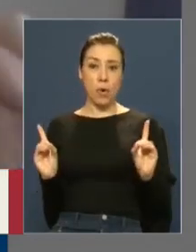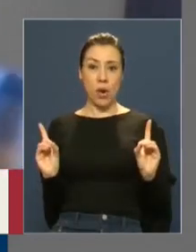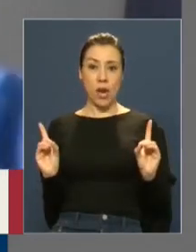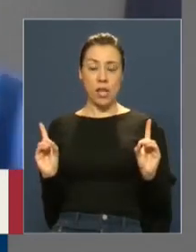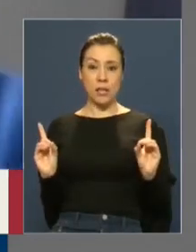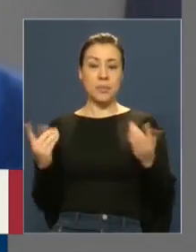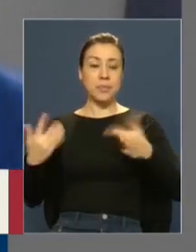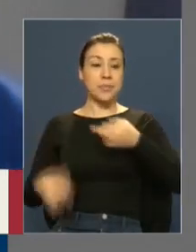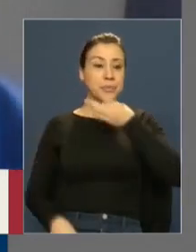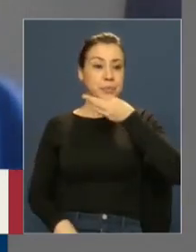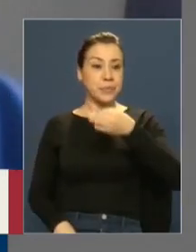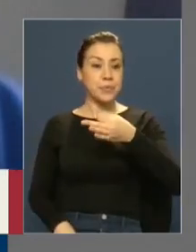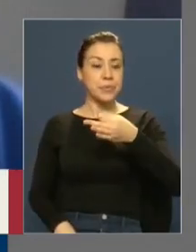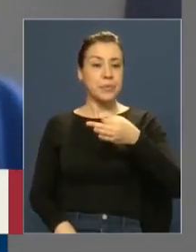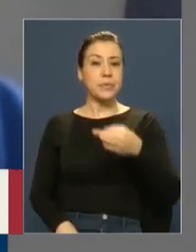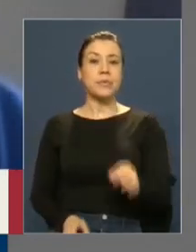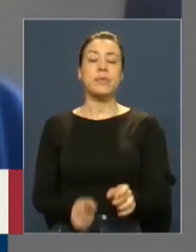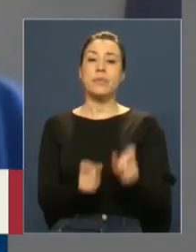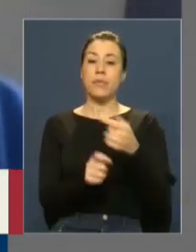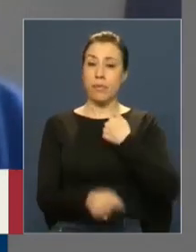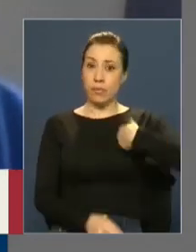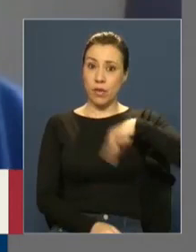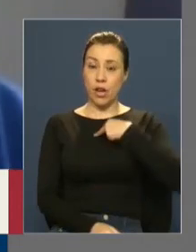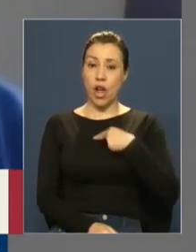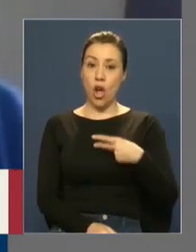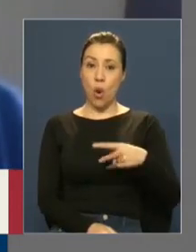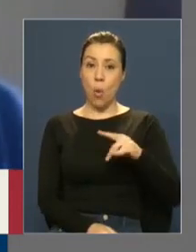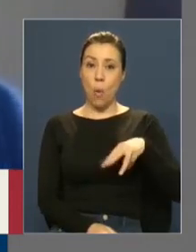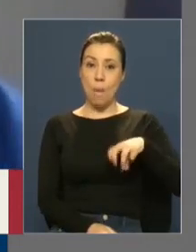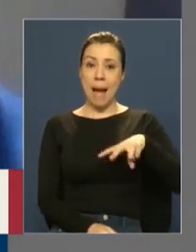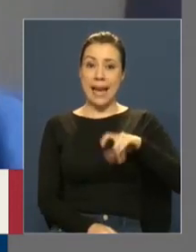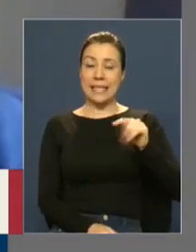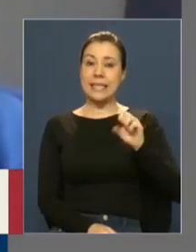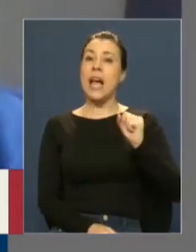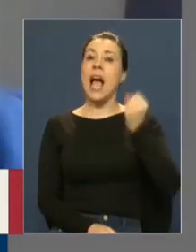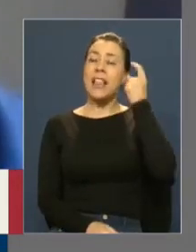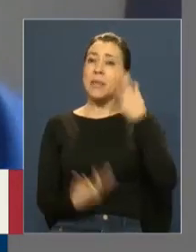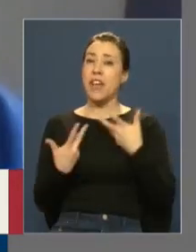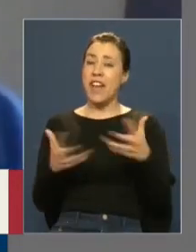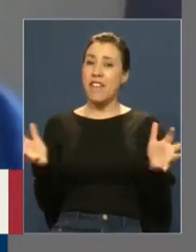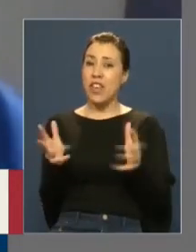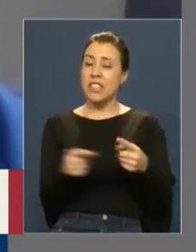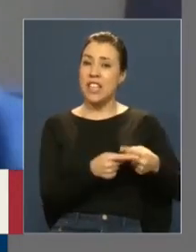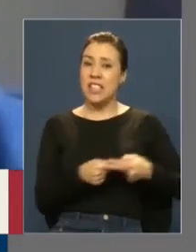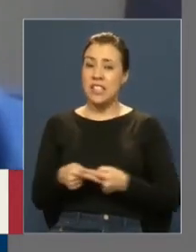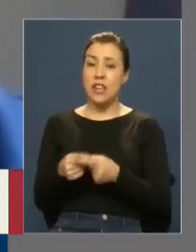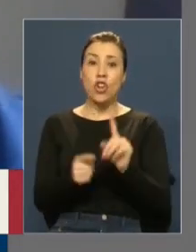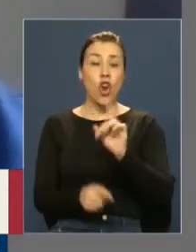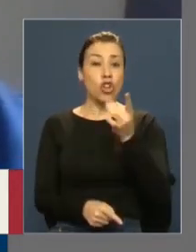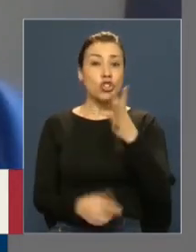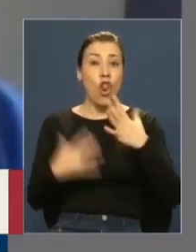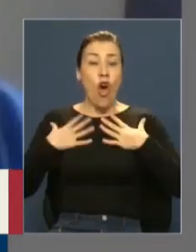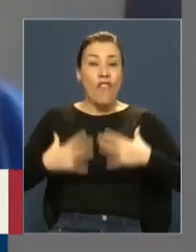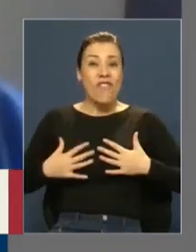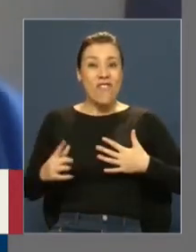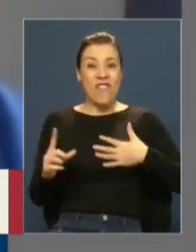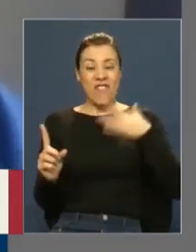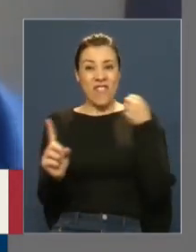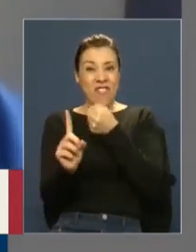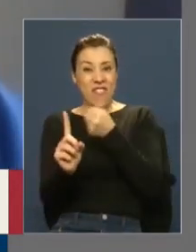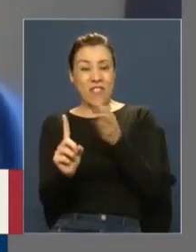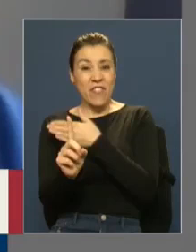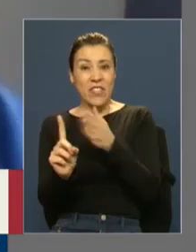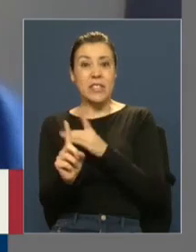Como ya dije, las y los humanistas siempre hemos entendido que la violencia en la sociedad no es solo física, sino que es también